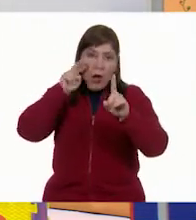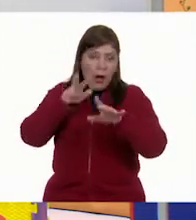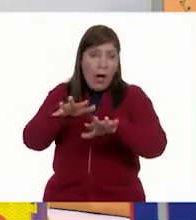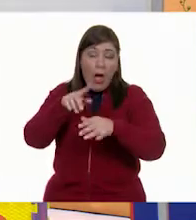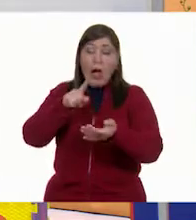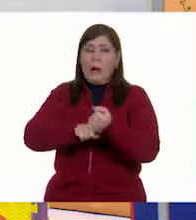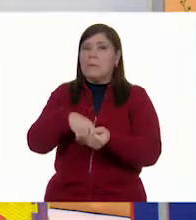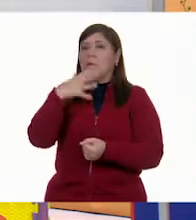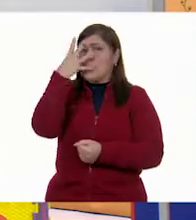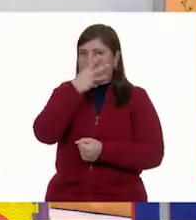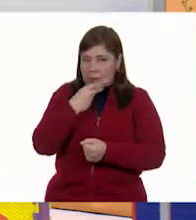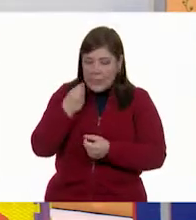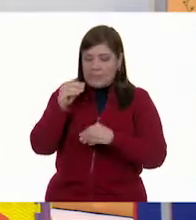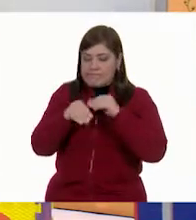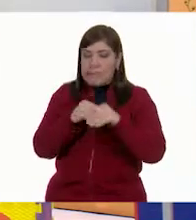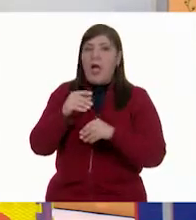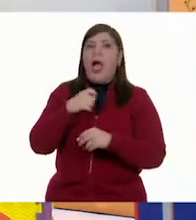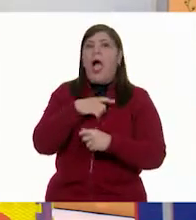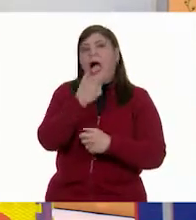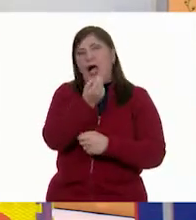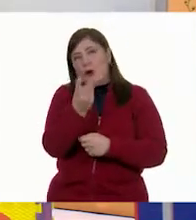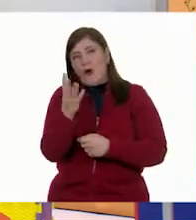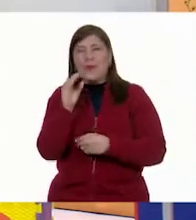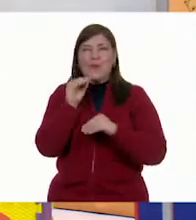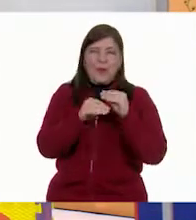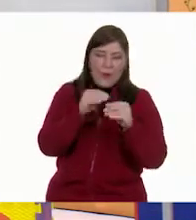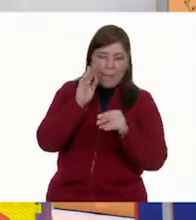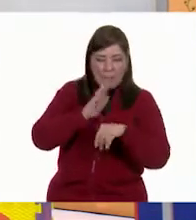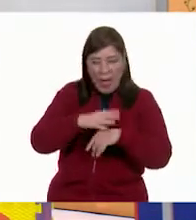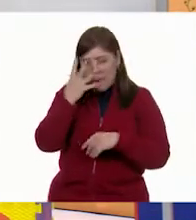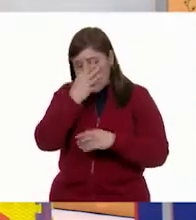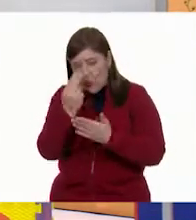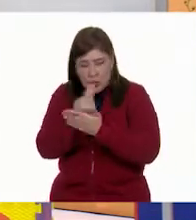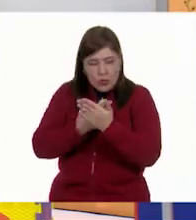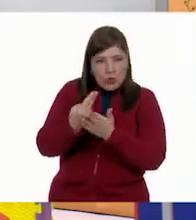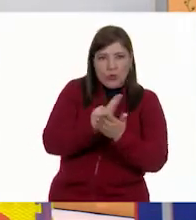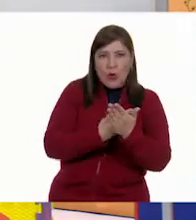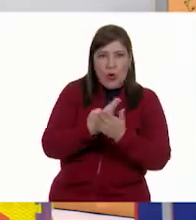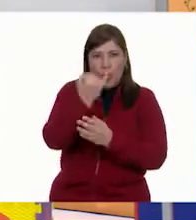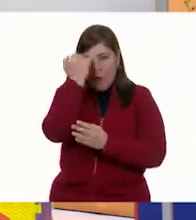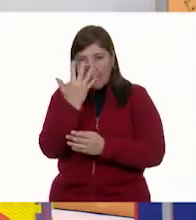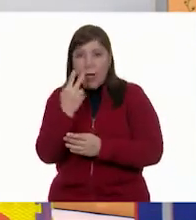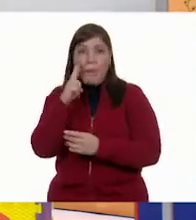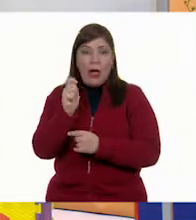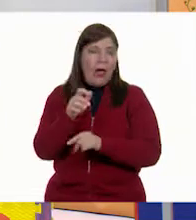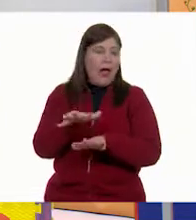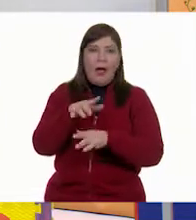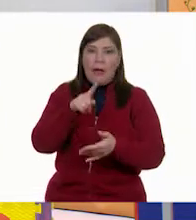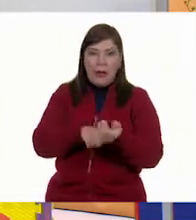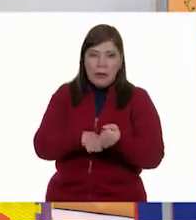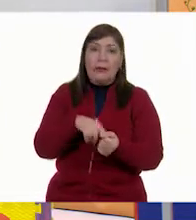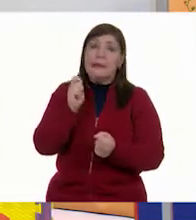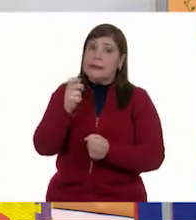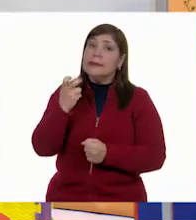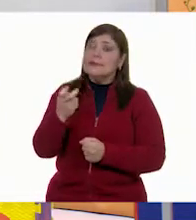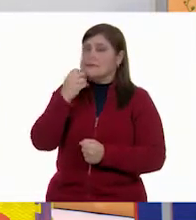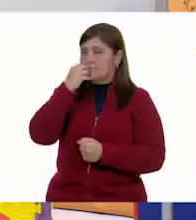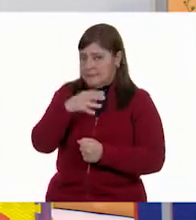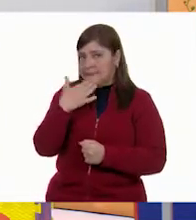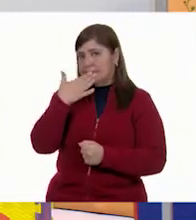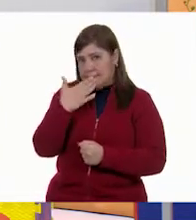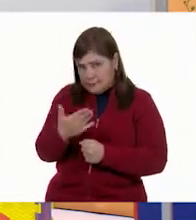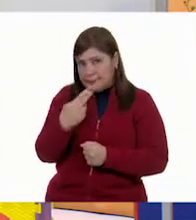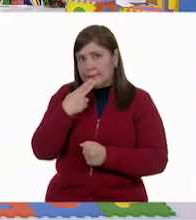bien organizadas. Hay quienes les ponen decoraciones, imágenes para que se vean mucho más llamativas y eso es algo muy, muy bueno y muy padre.